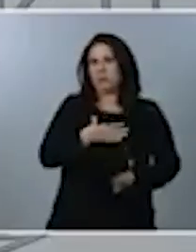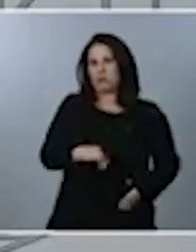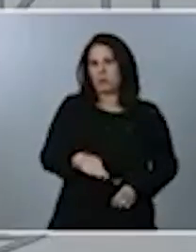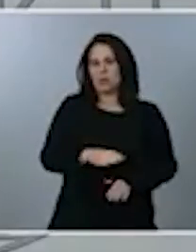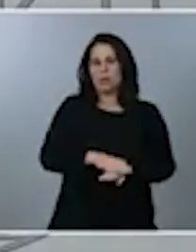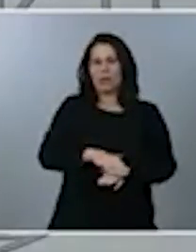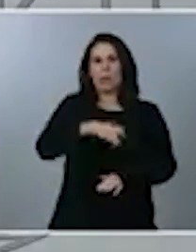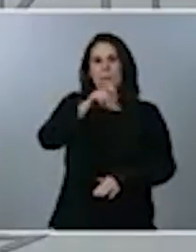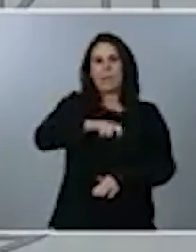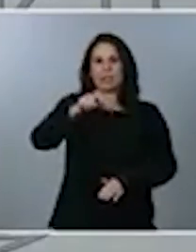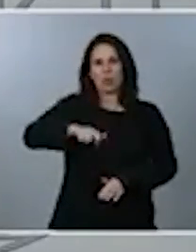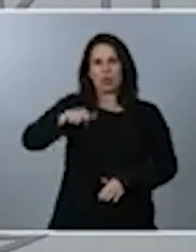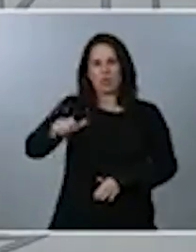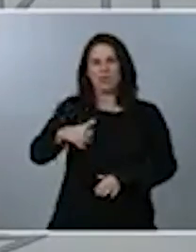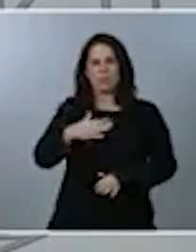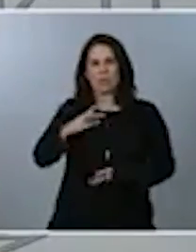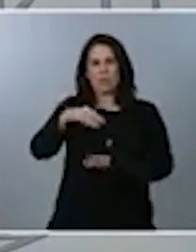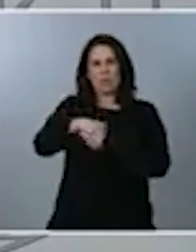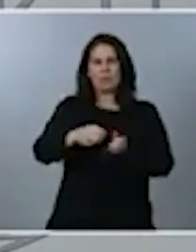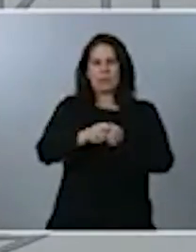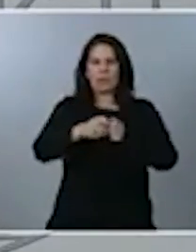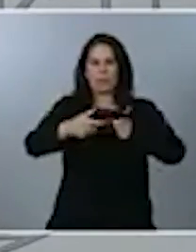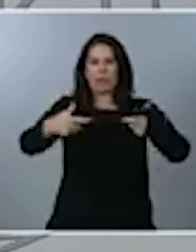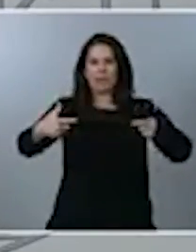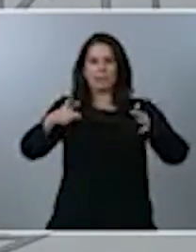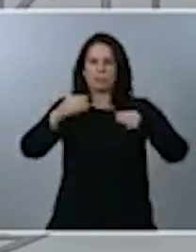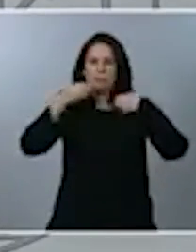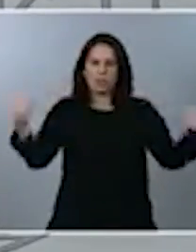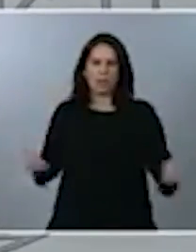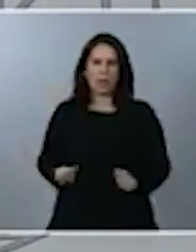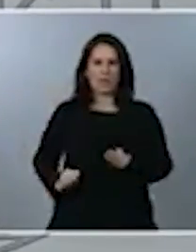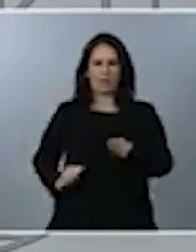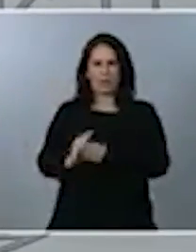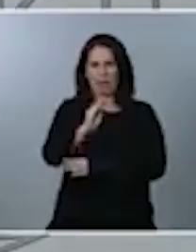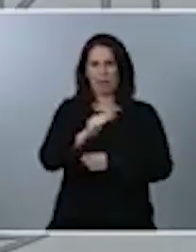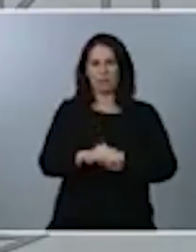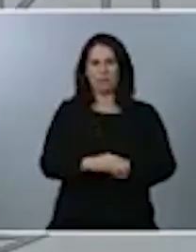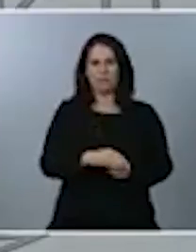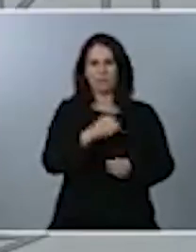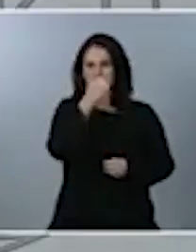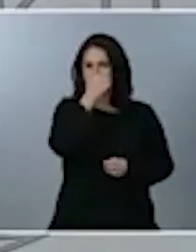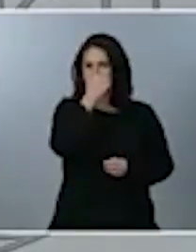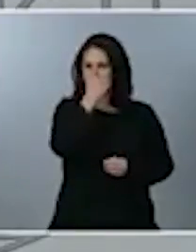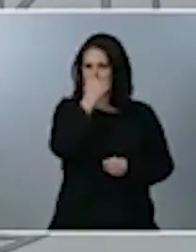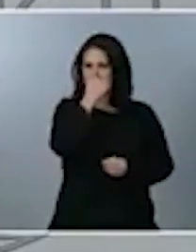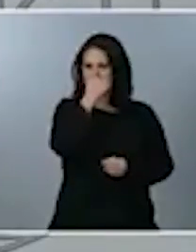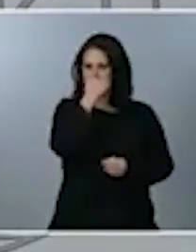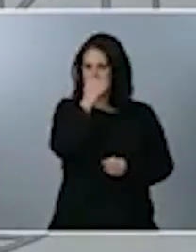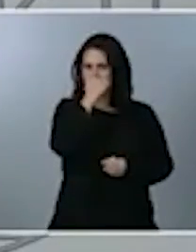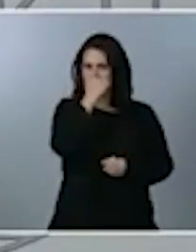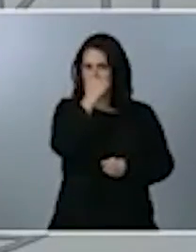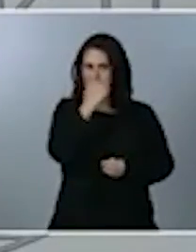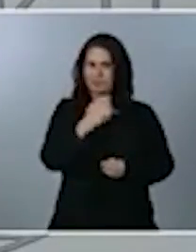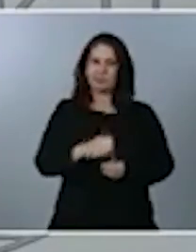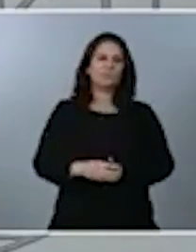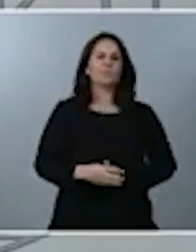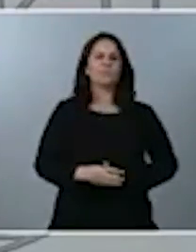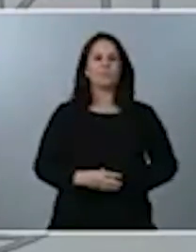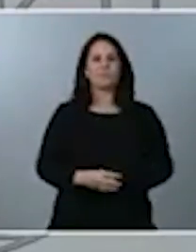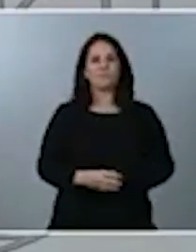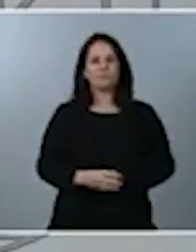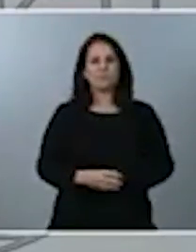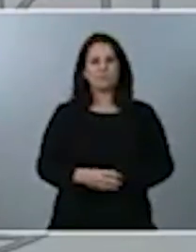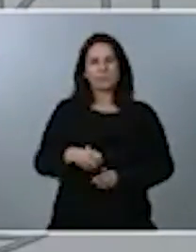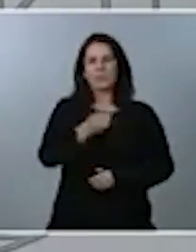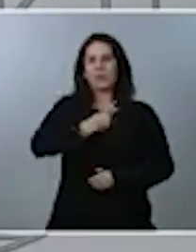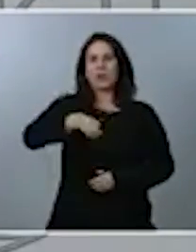entorno y mejorar esa financiación que reciben comunidades autónomas. Saben ustedes que, además, siempre hemos dicho que el virus puede afectar